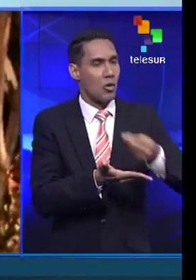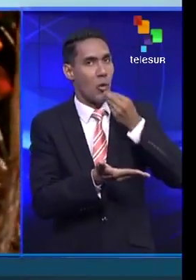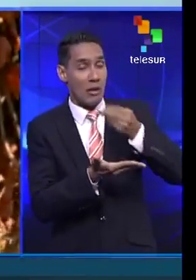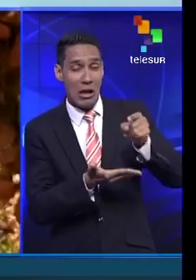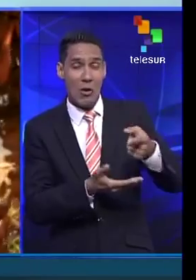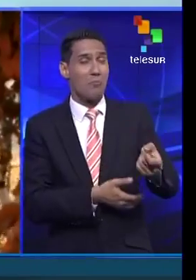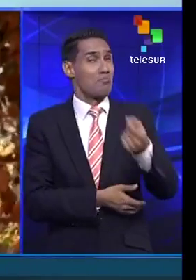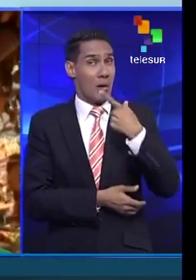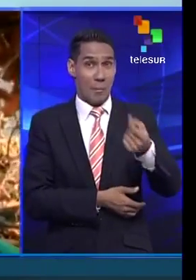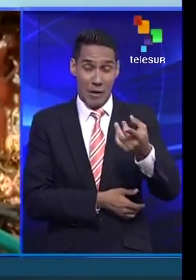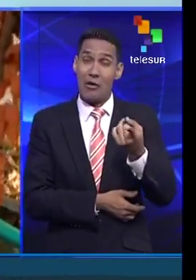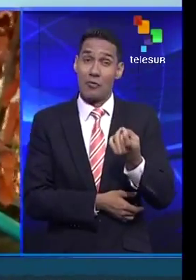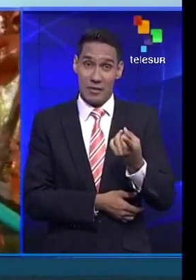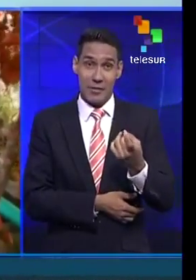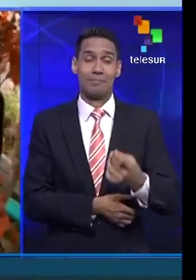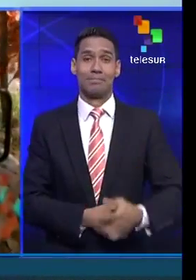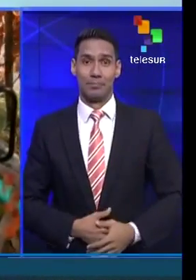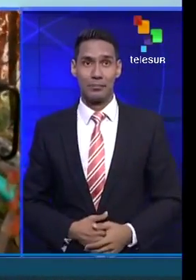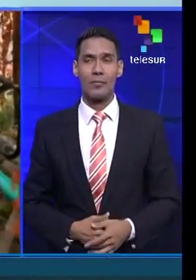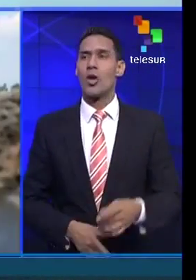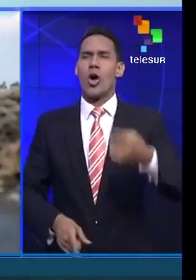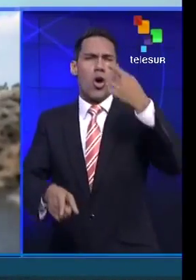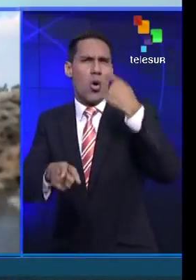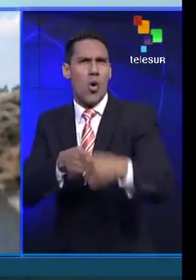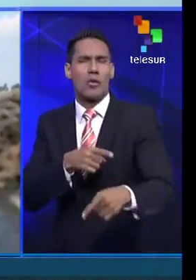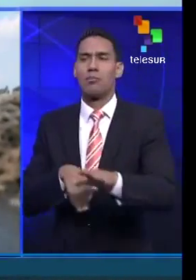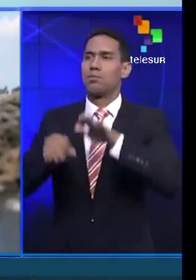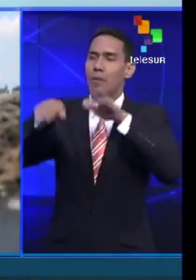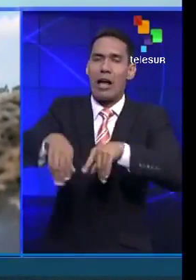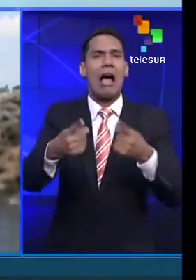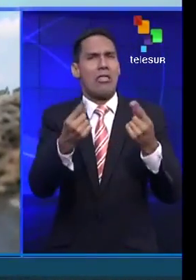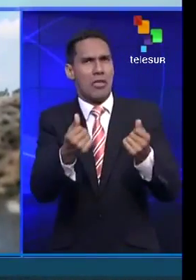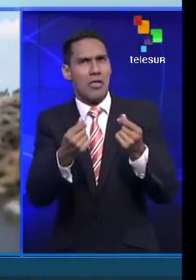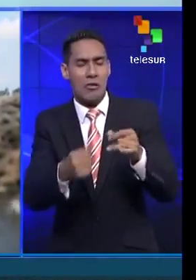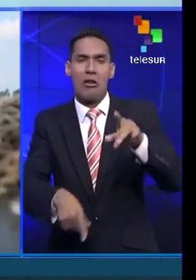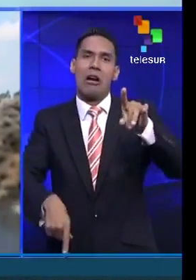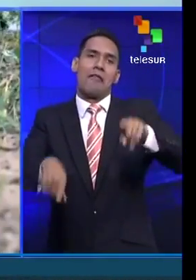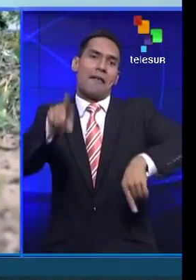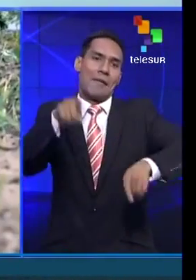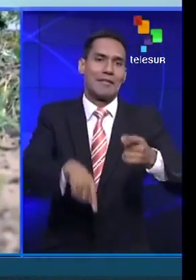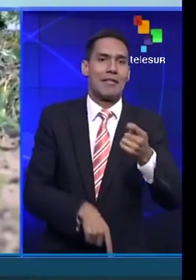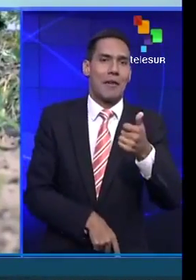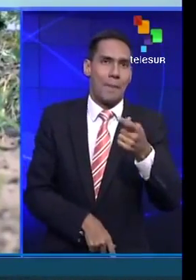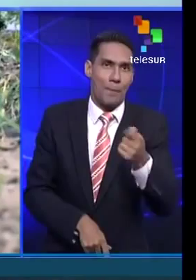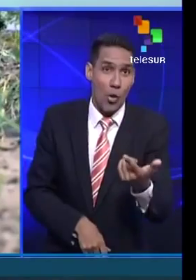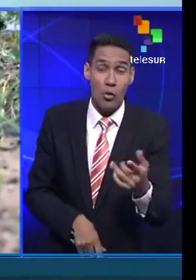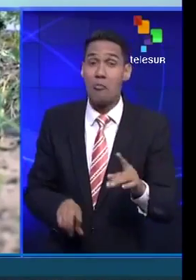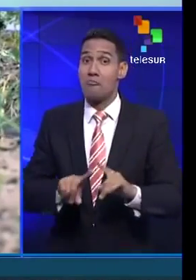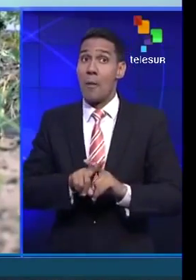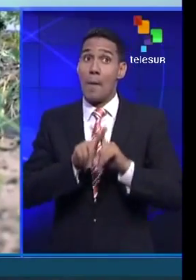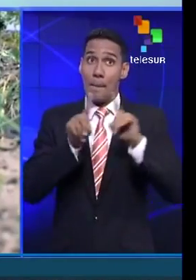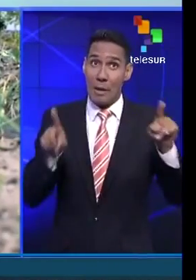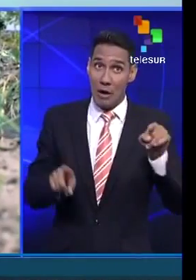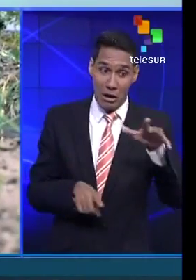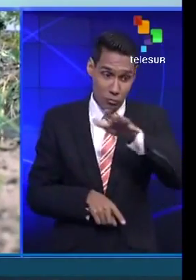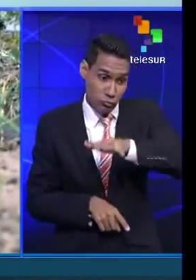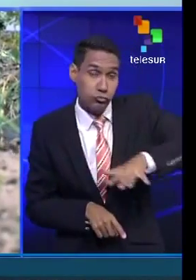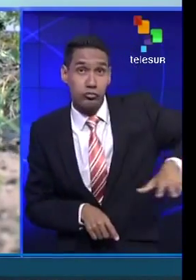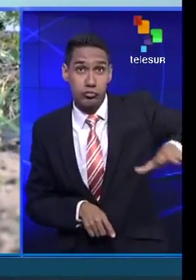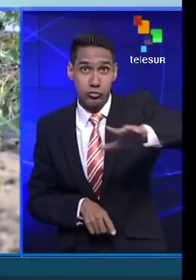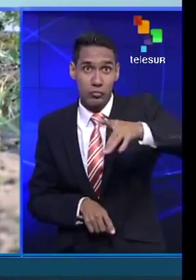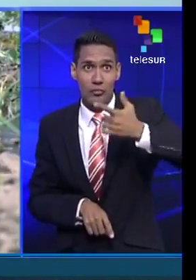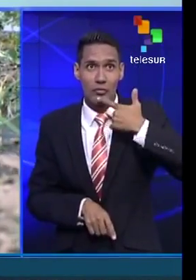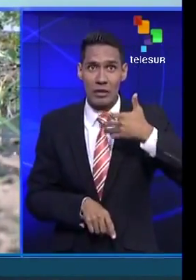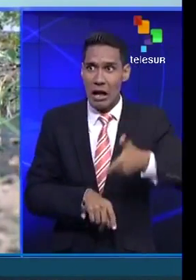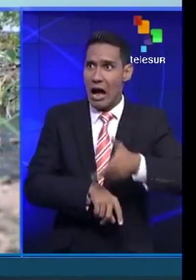vitaminas que faltaban en su dieta. Y por otro lado les aporta dinero, a veces solo un poco. Pero vale la pena tener rascamantas antes